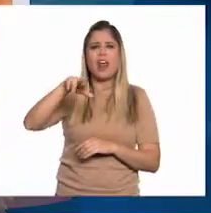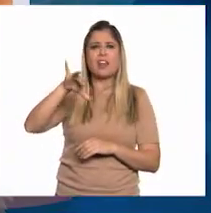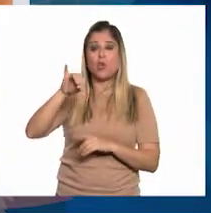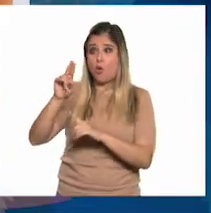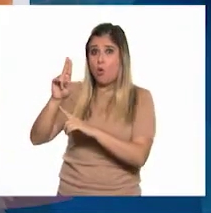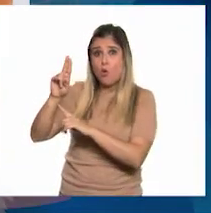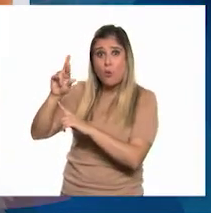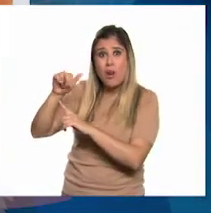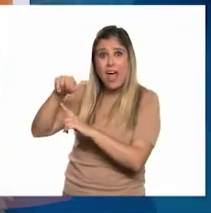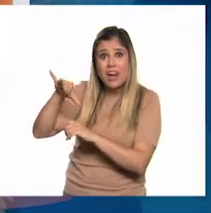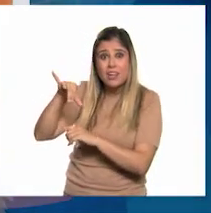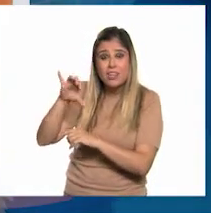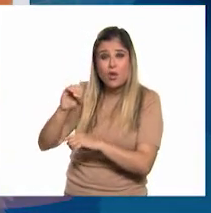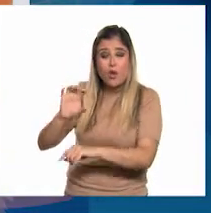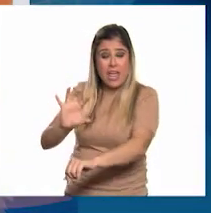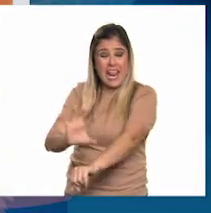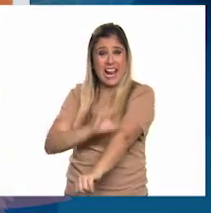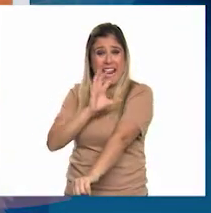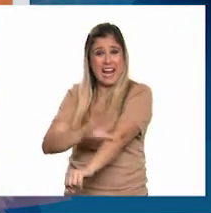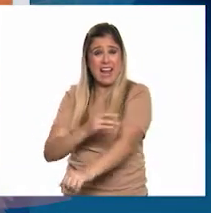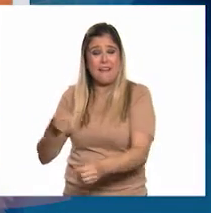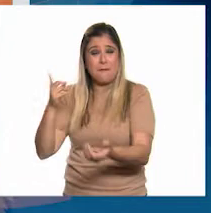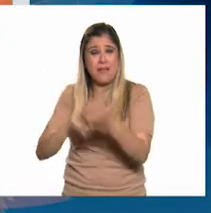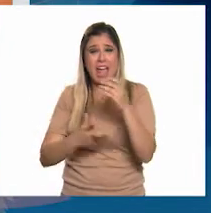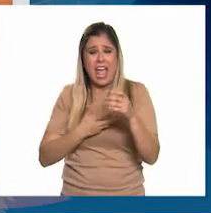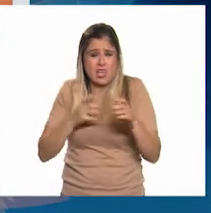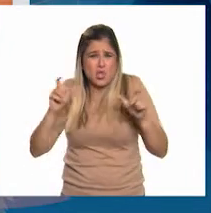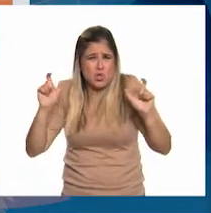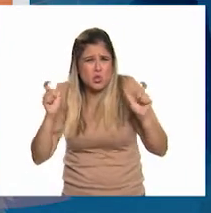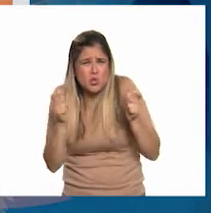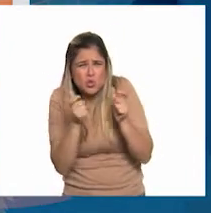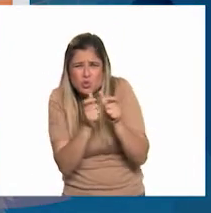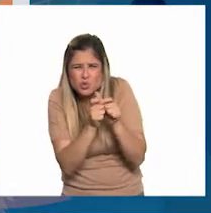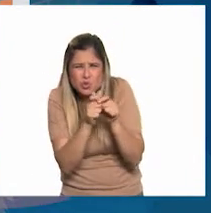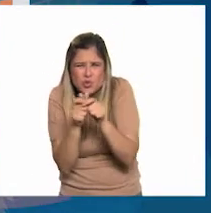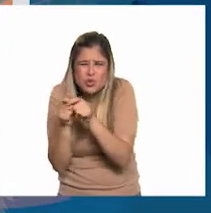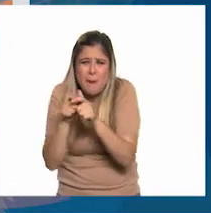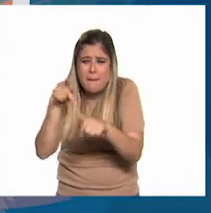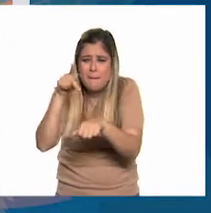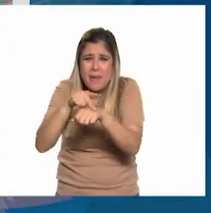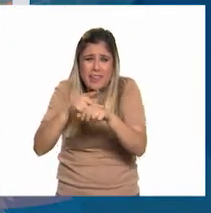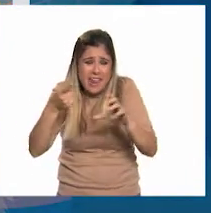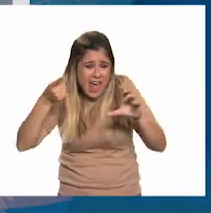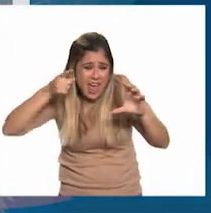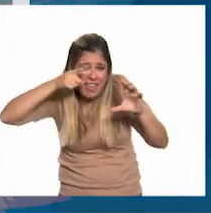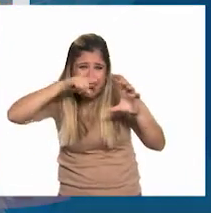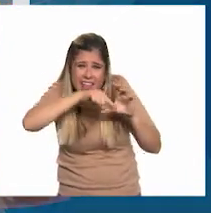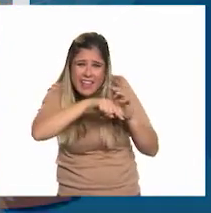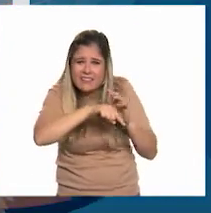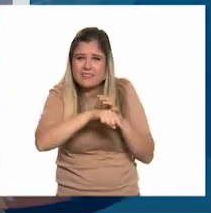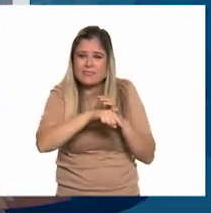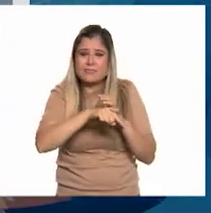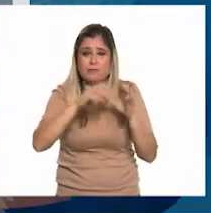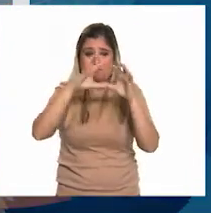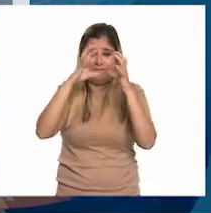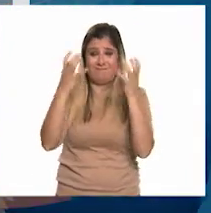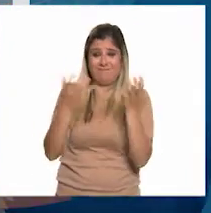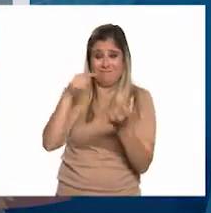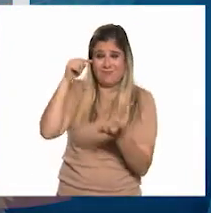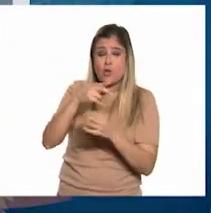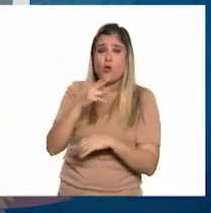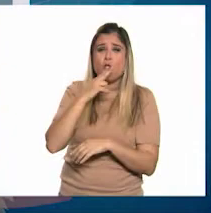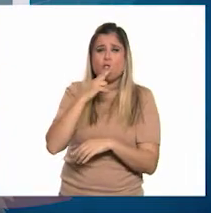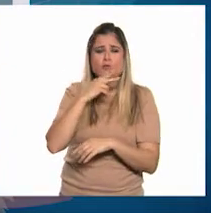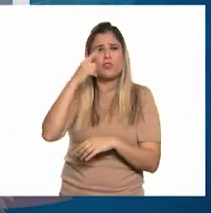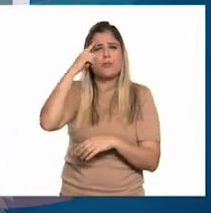energético se encuentra en proporciones muy pequeñas en las rocas de la corteza terrestre. Su uso primordial